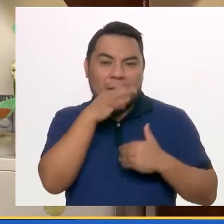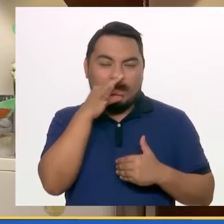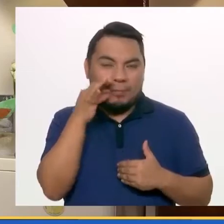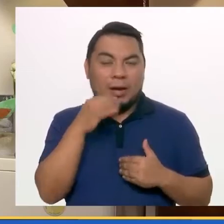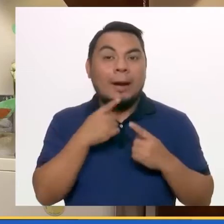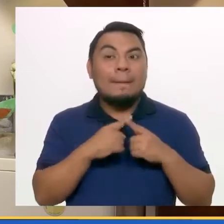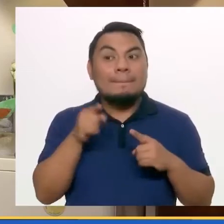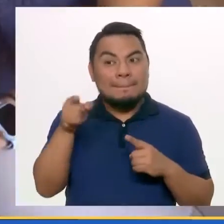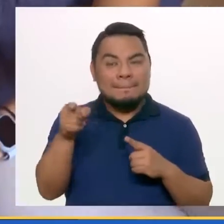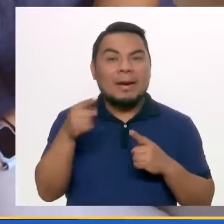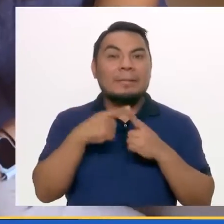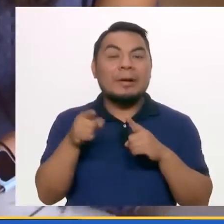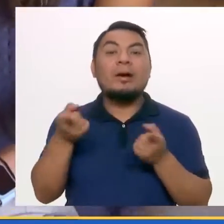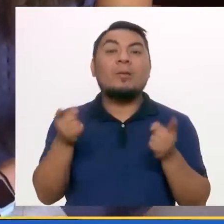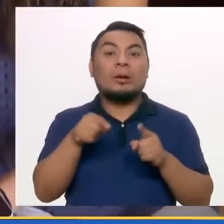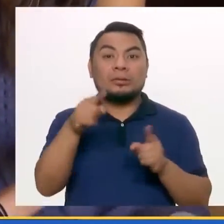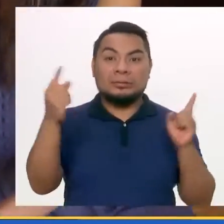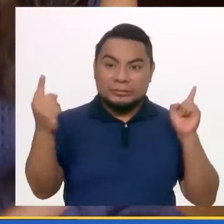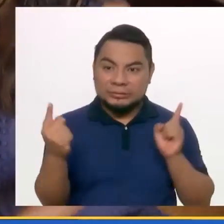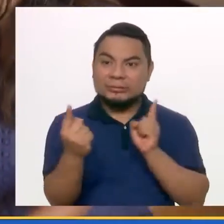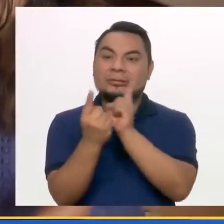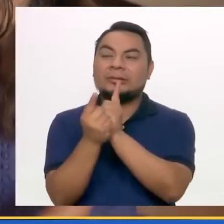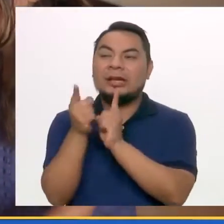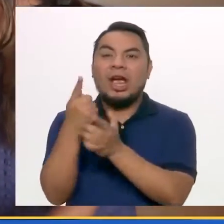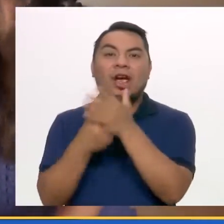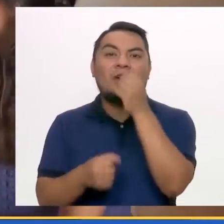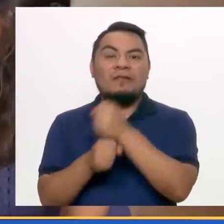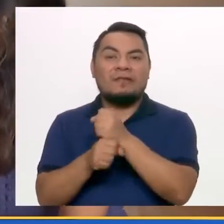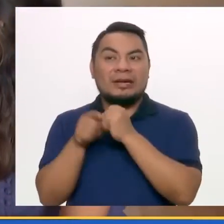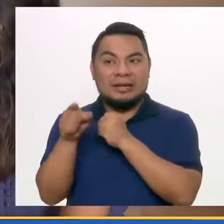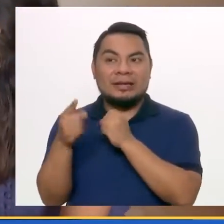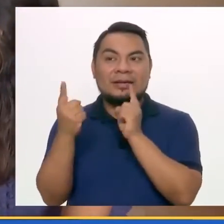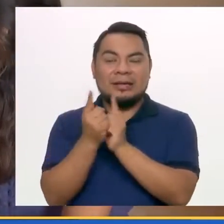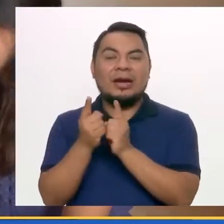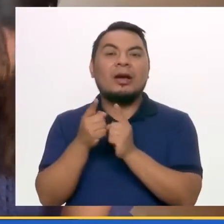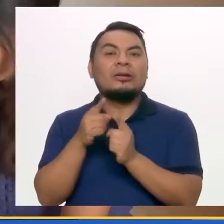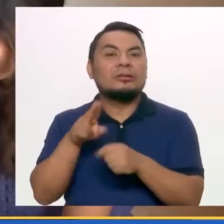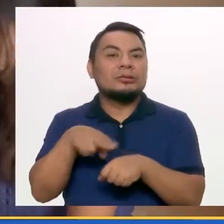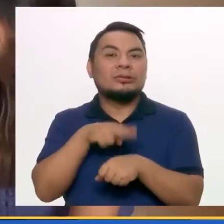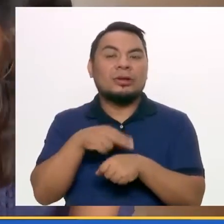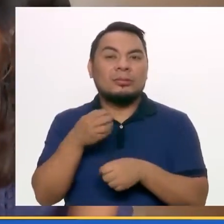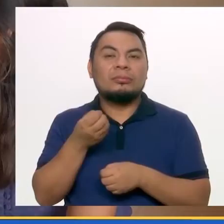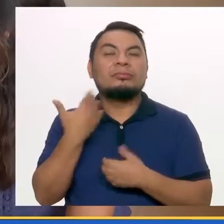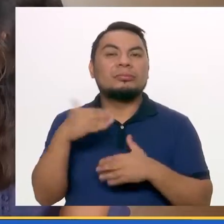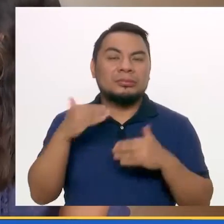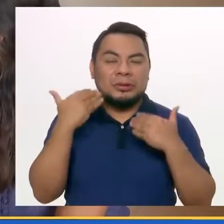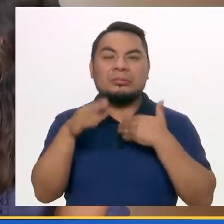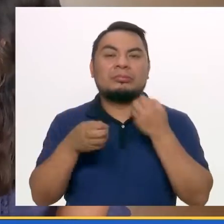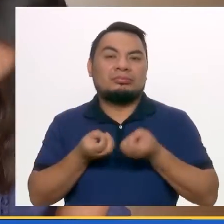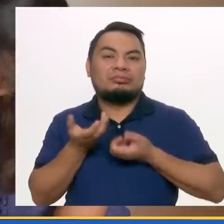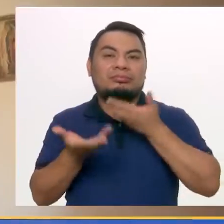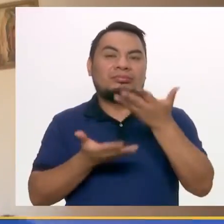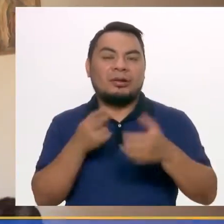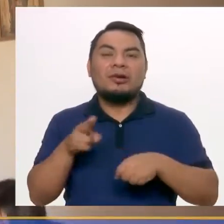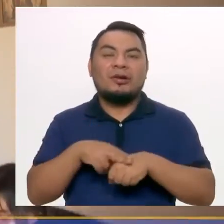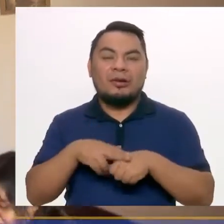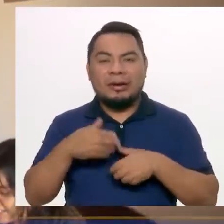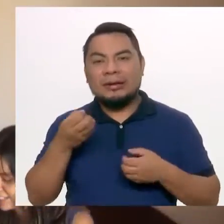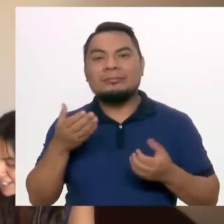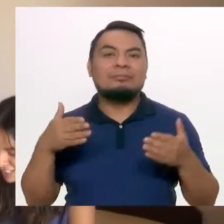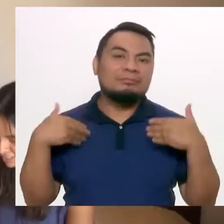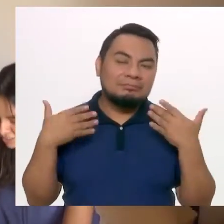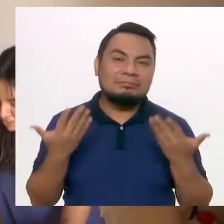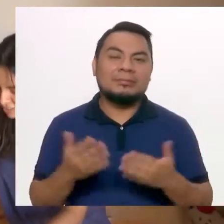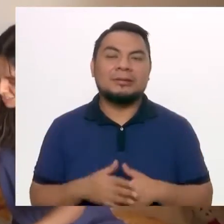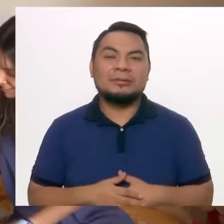pero si estás con ella en un grupo chico o ya ella está en confianza, todo lo contrario, habla un montón, se ríe bastante.